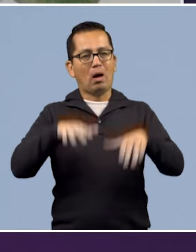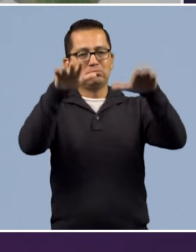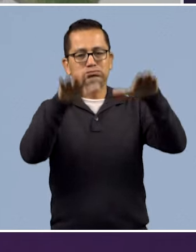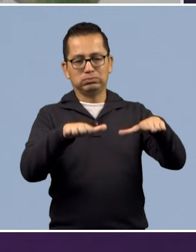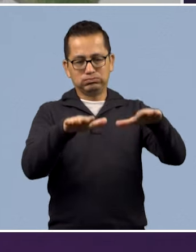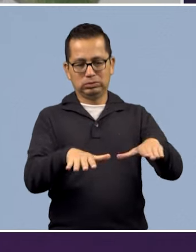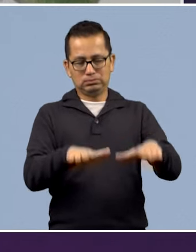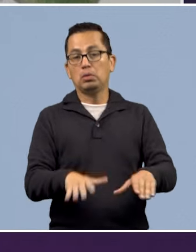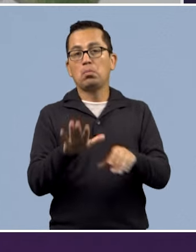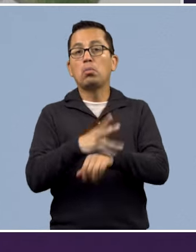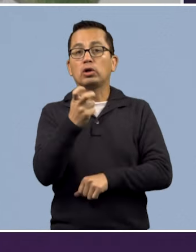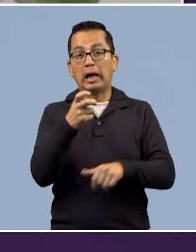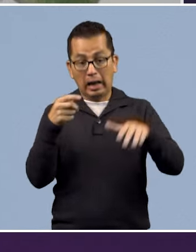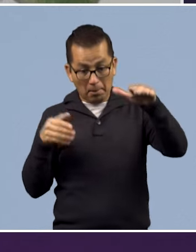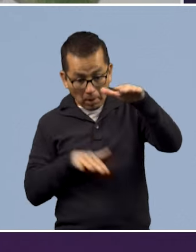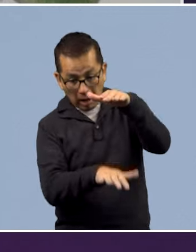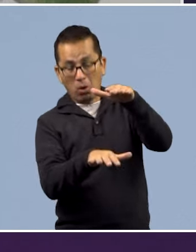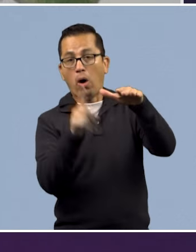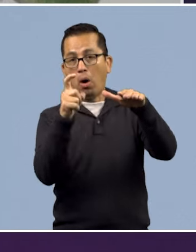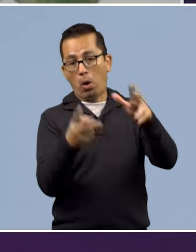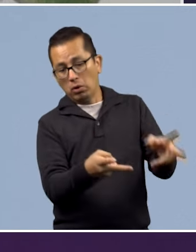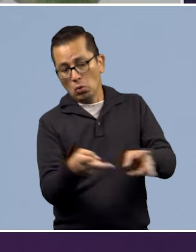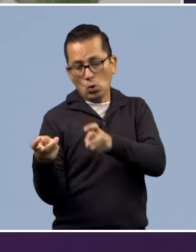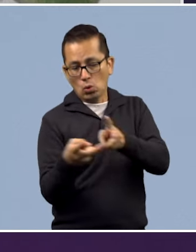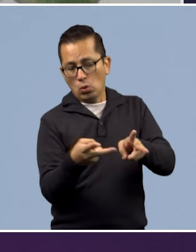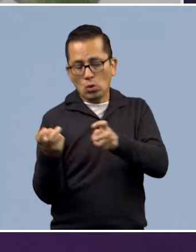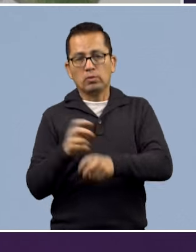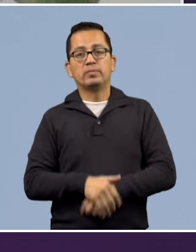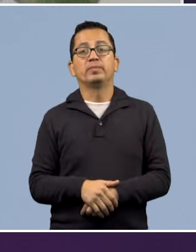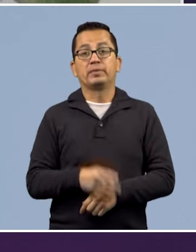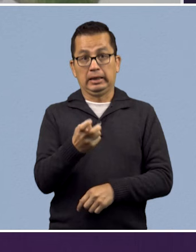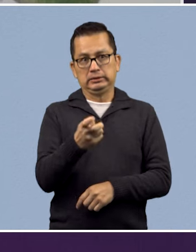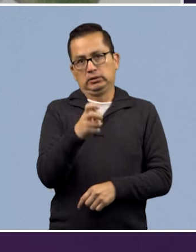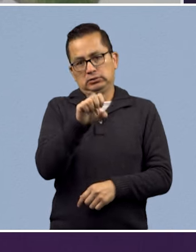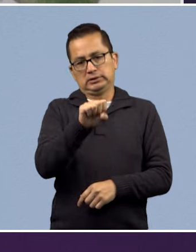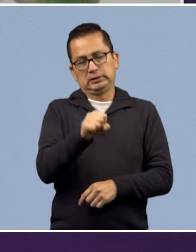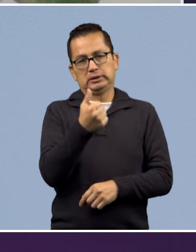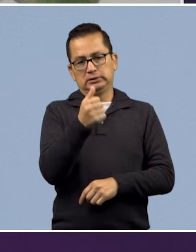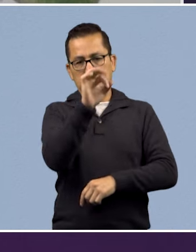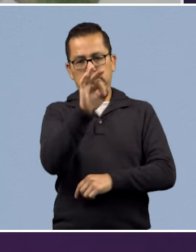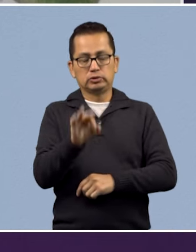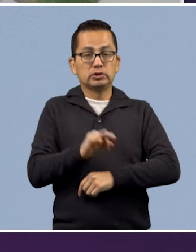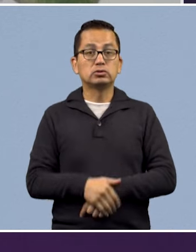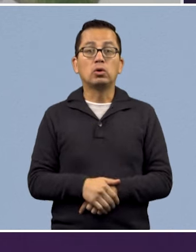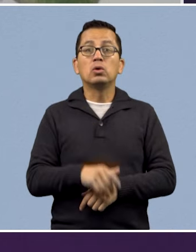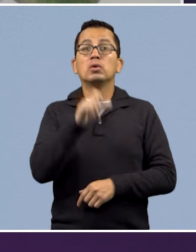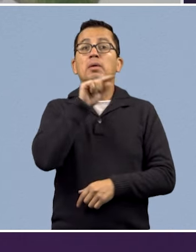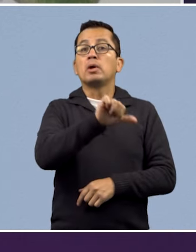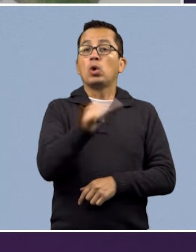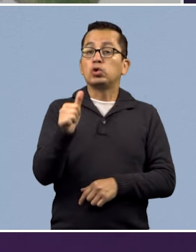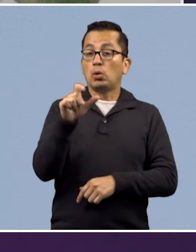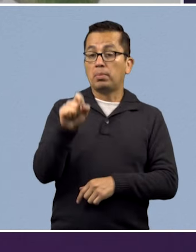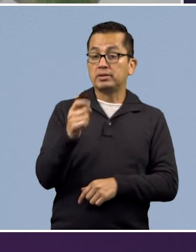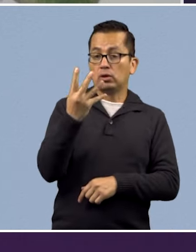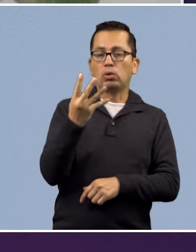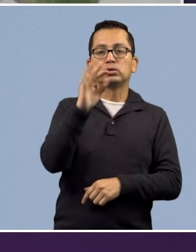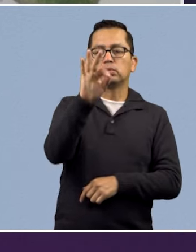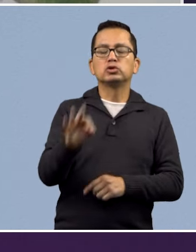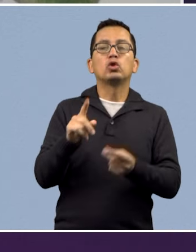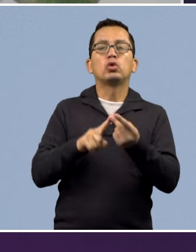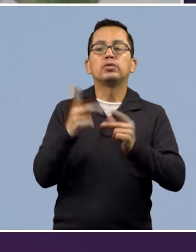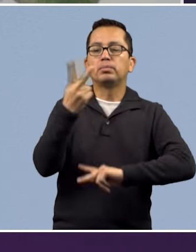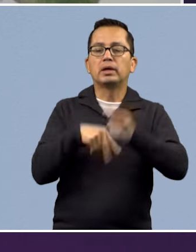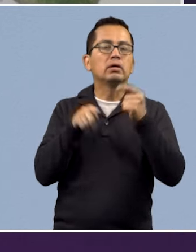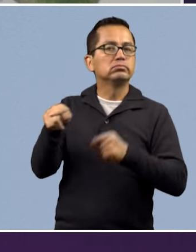México, porque se extrae mucha agua del acuífero. Bueno, el 66% proviene del acuífero y cerca del 24% del sistema